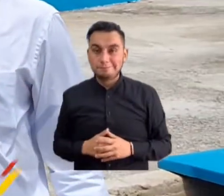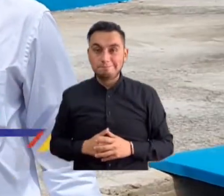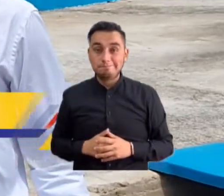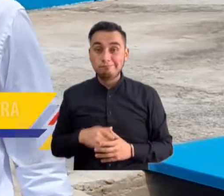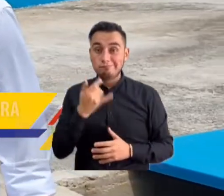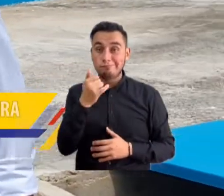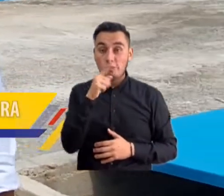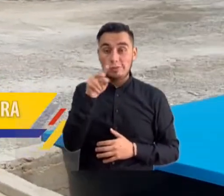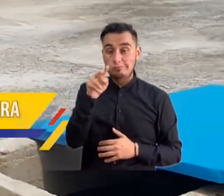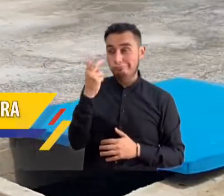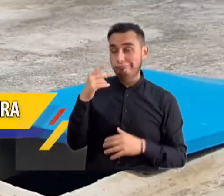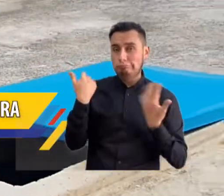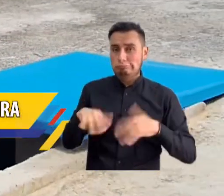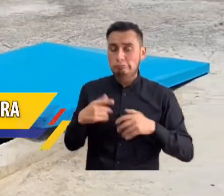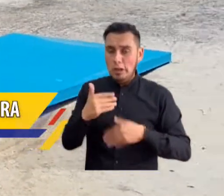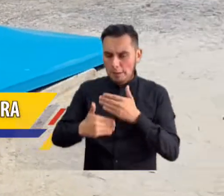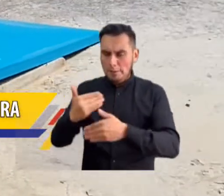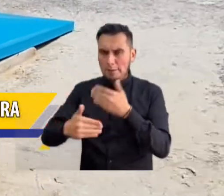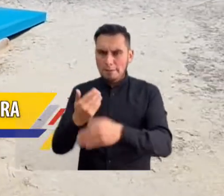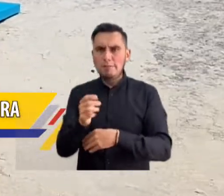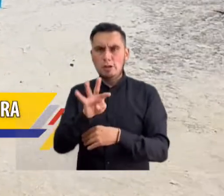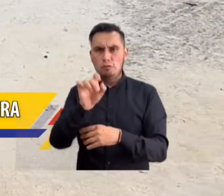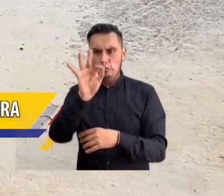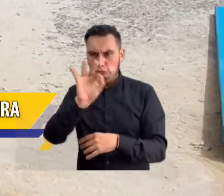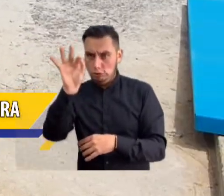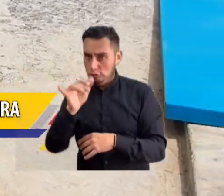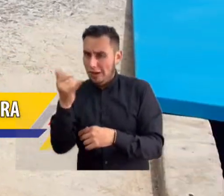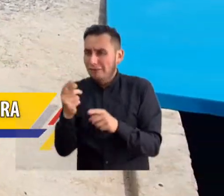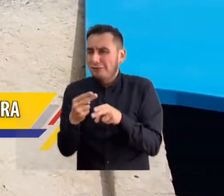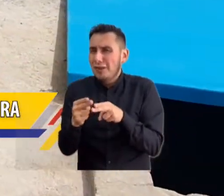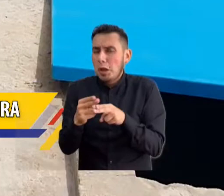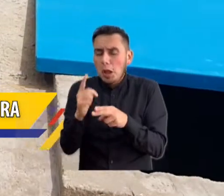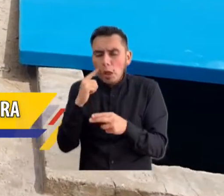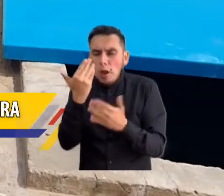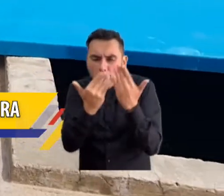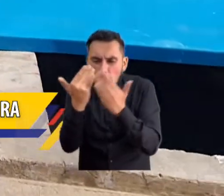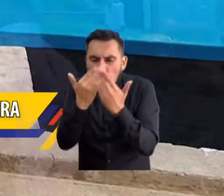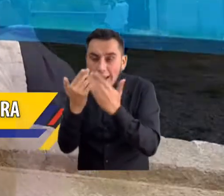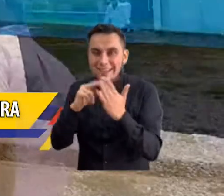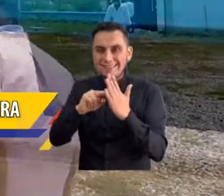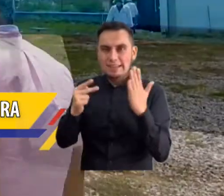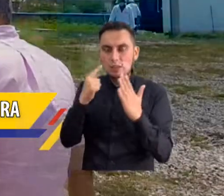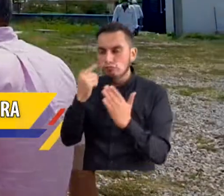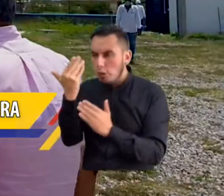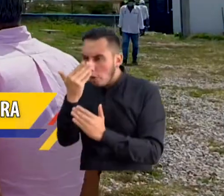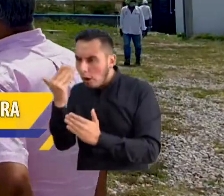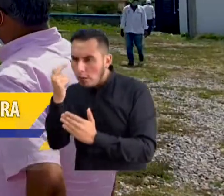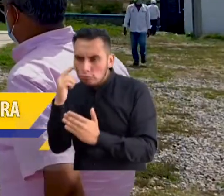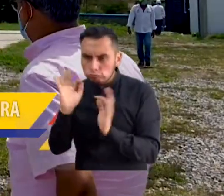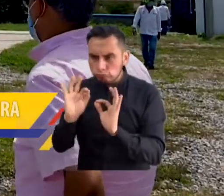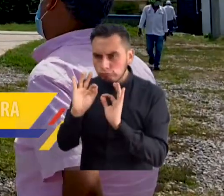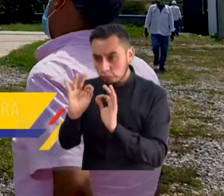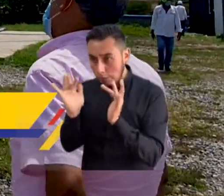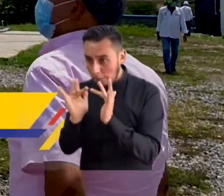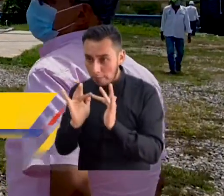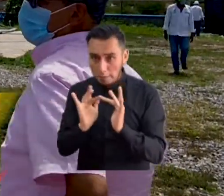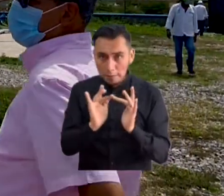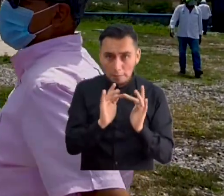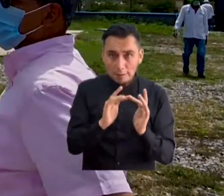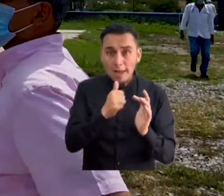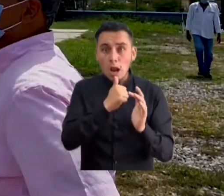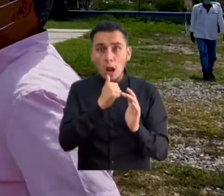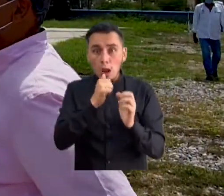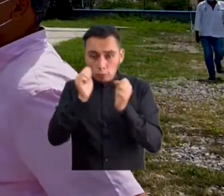evidencia avance en un 90% en la ejecución de la obra donde solo faltarían unas evaluaciones técnicas para que el acueducto esté en funcionamiento